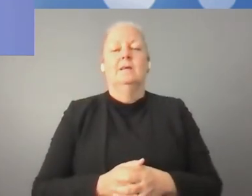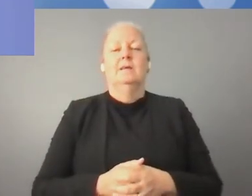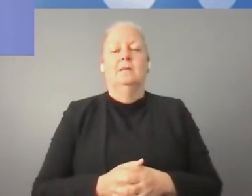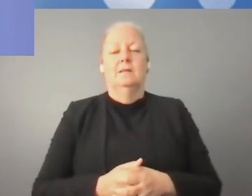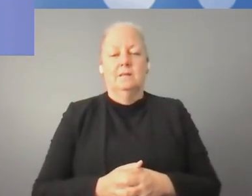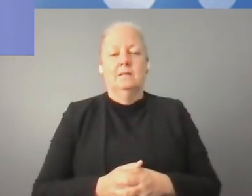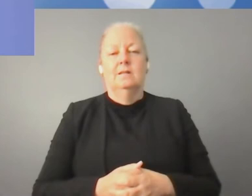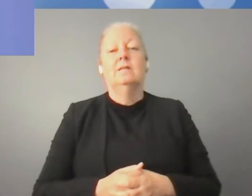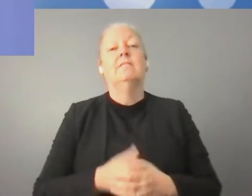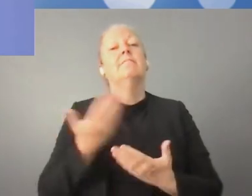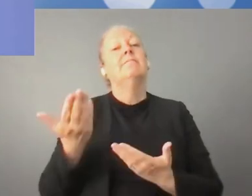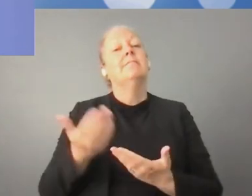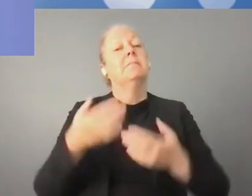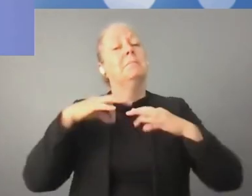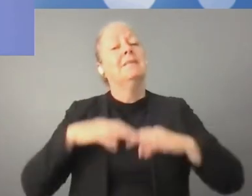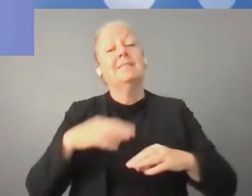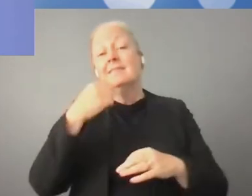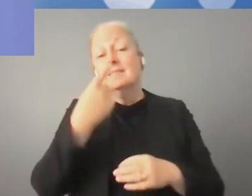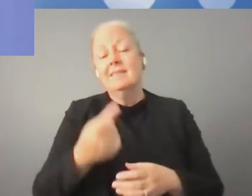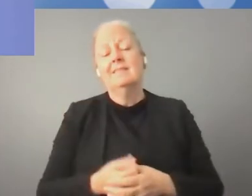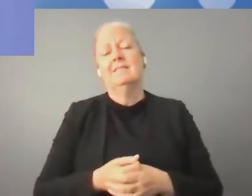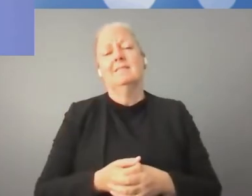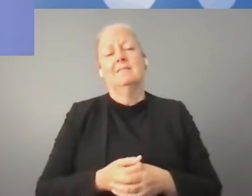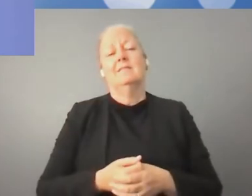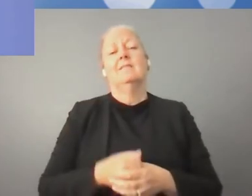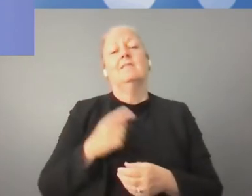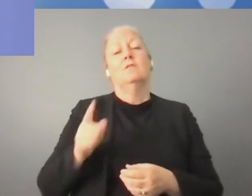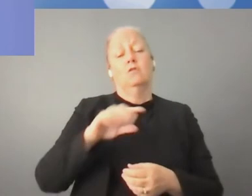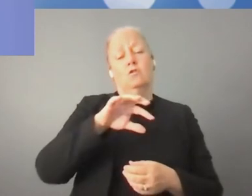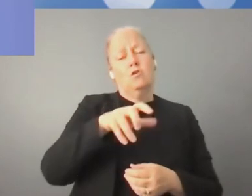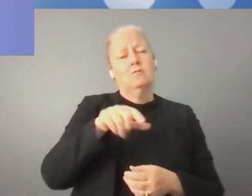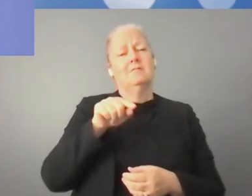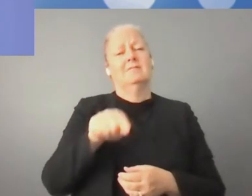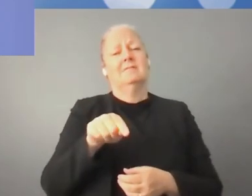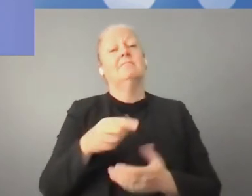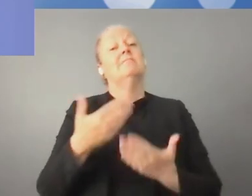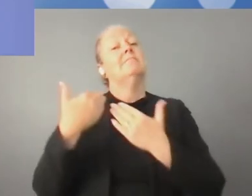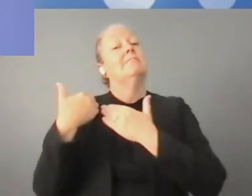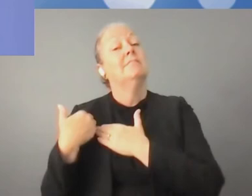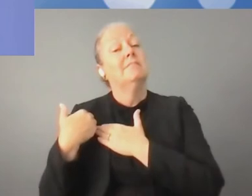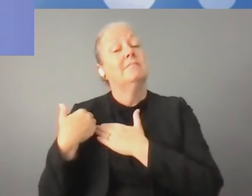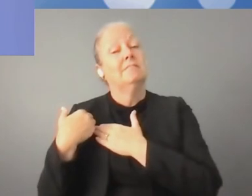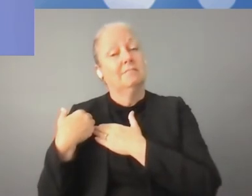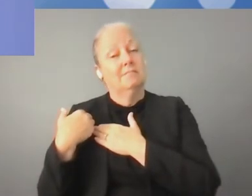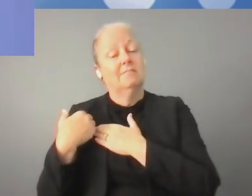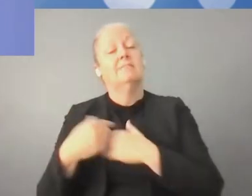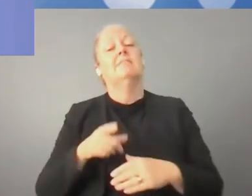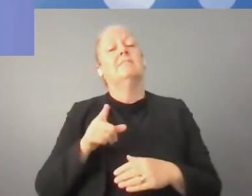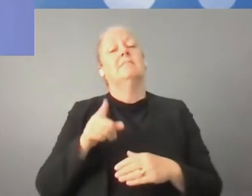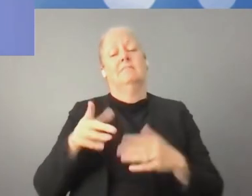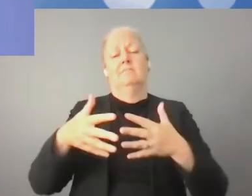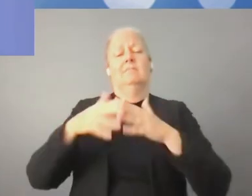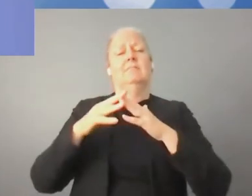Tal y como ha dicho la señora ministra, la mayor responsabilidad del Estado